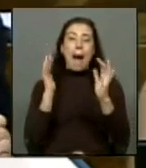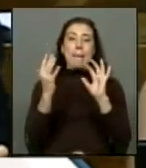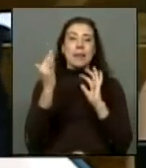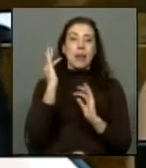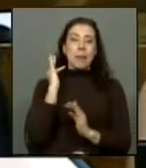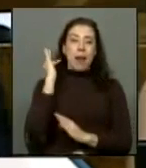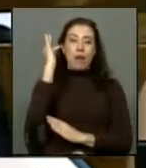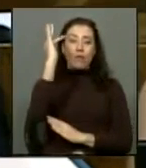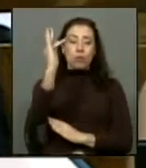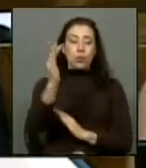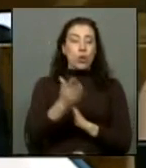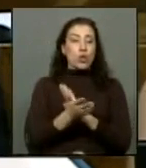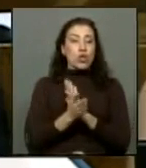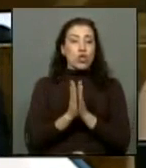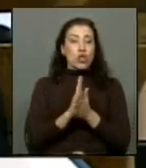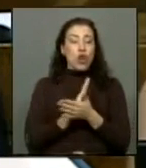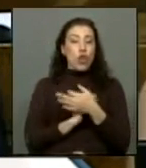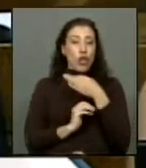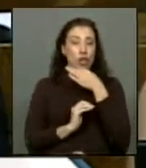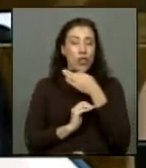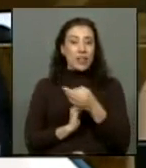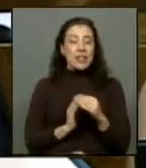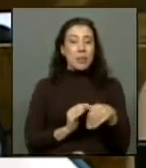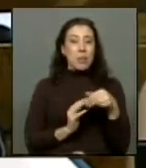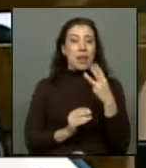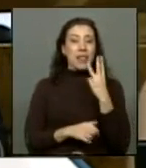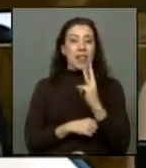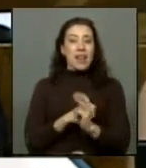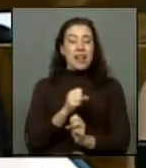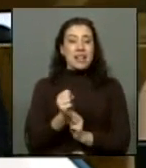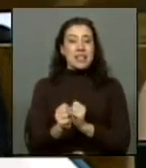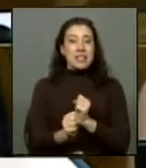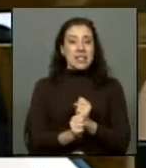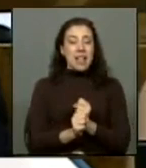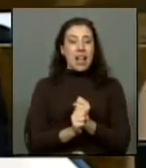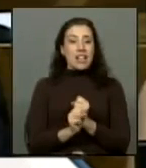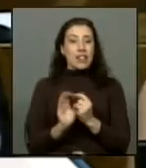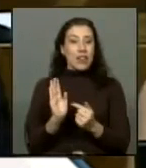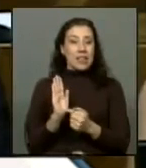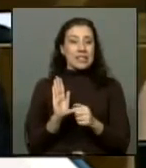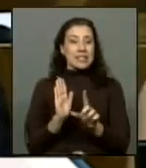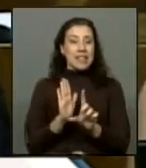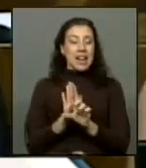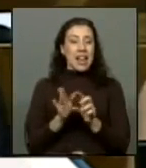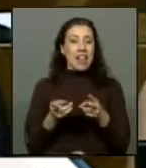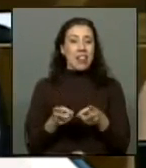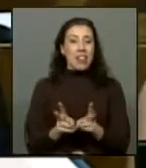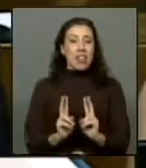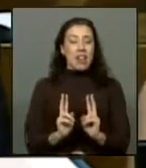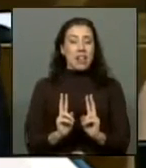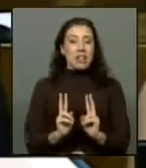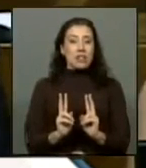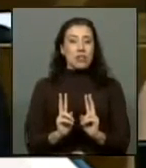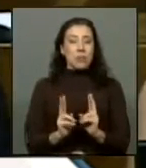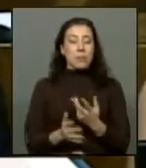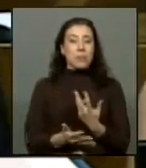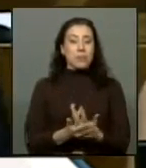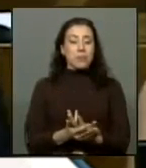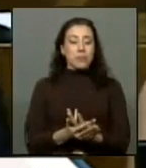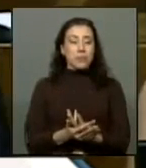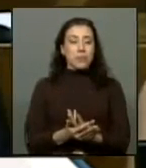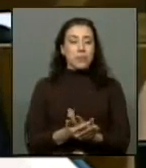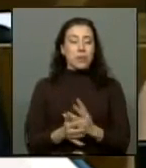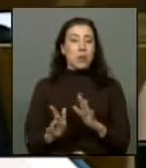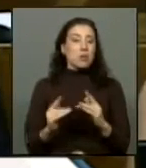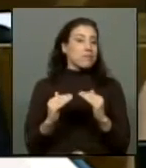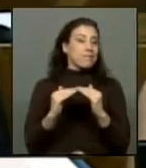Todo señala, señora Presidenta, que después de tres años la aplicación de esta ley, que es un derecho, ha tenido una aplicación